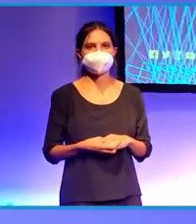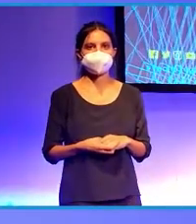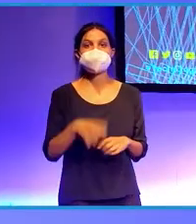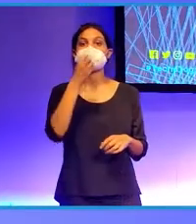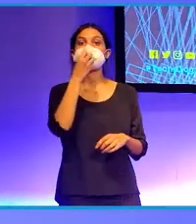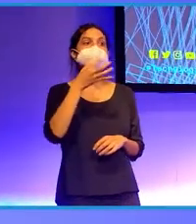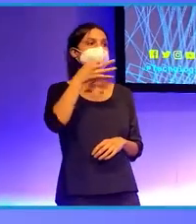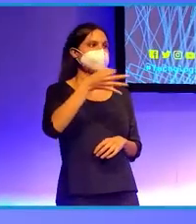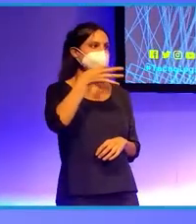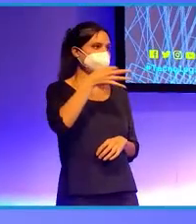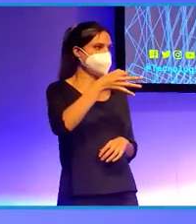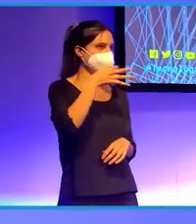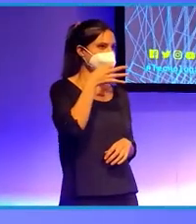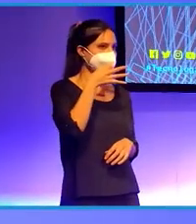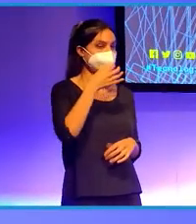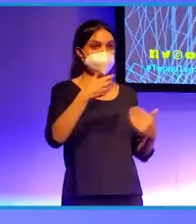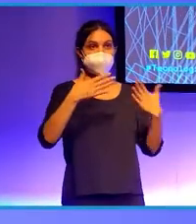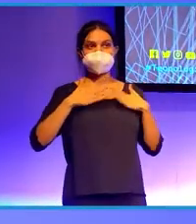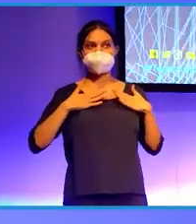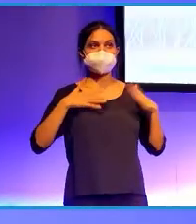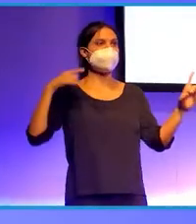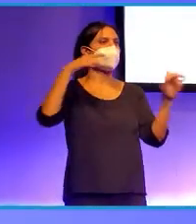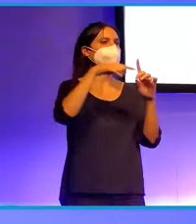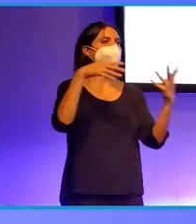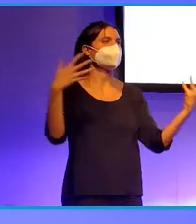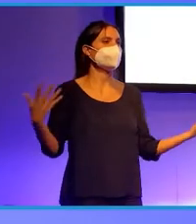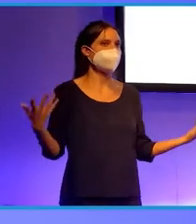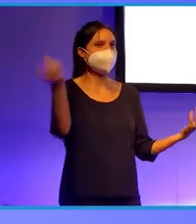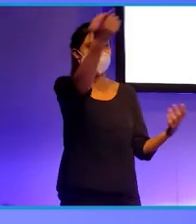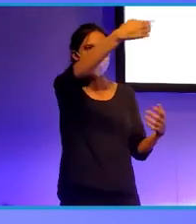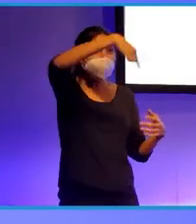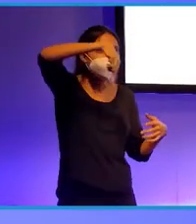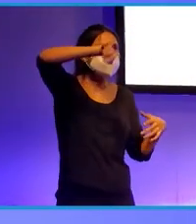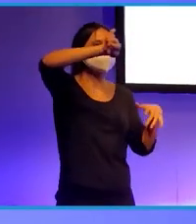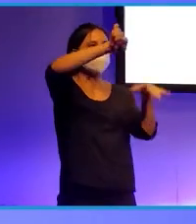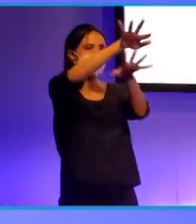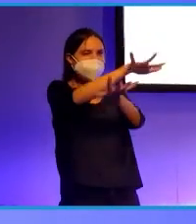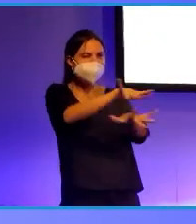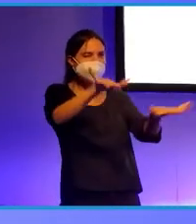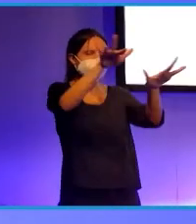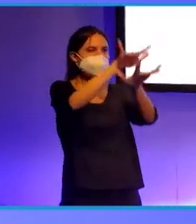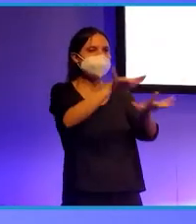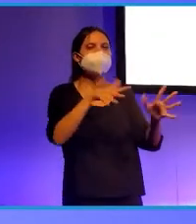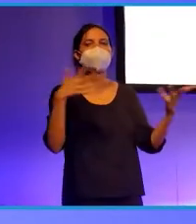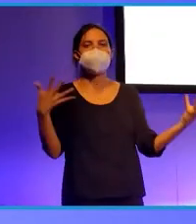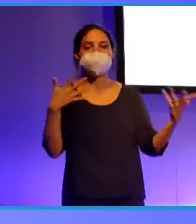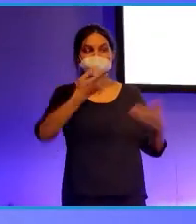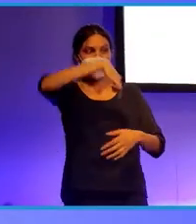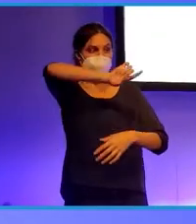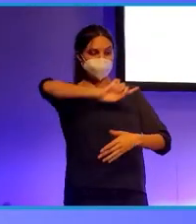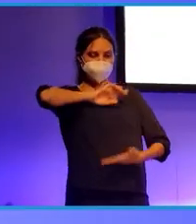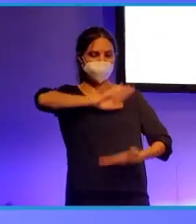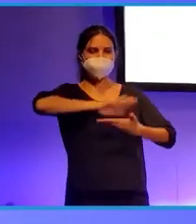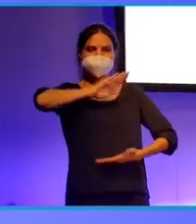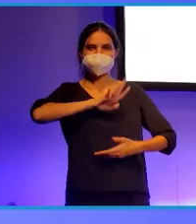Buenas tardes. El objetivo que tengo en la sesión de hoy es convenceros de la capacidad que tenemos como individuos de mejorar